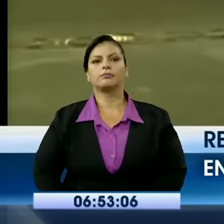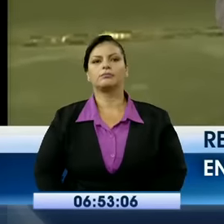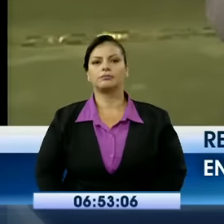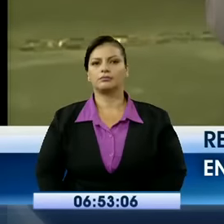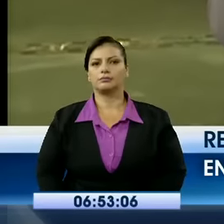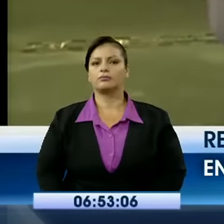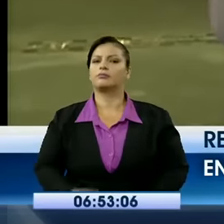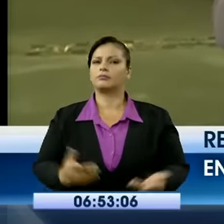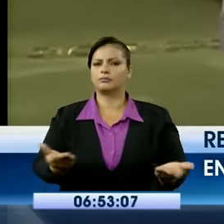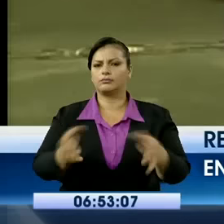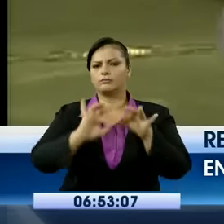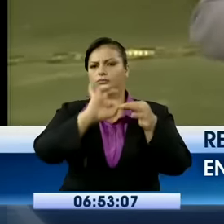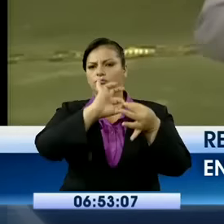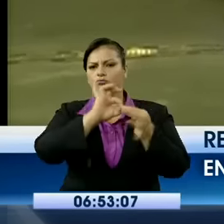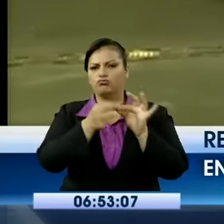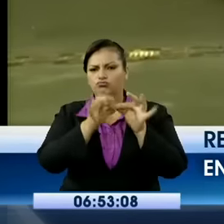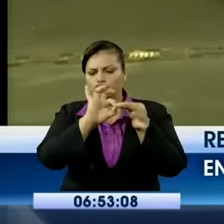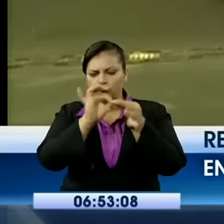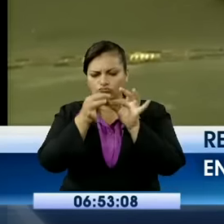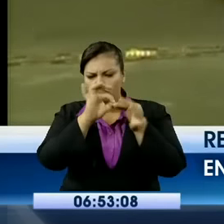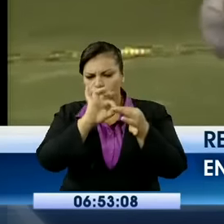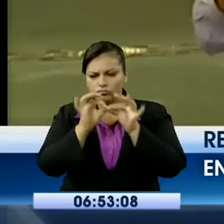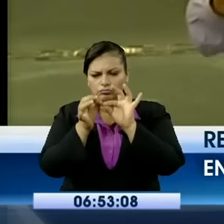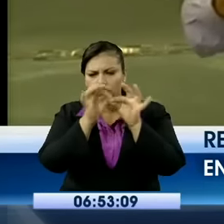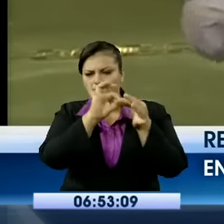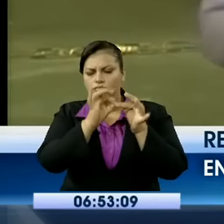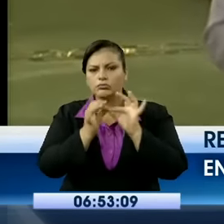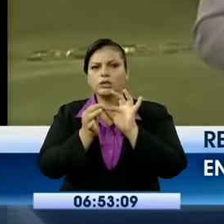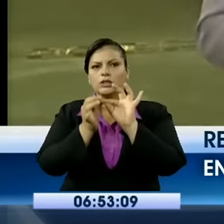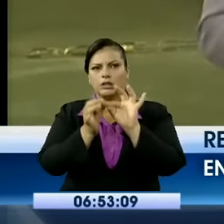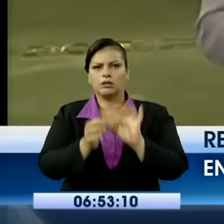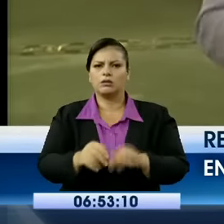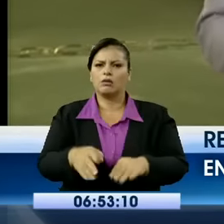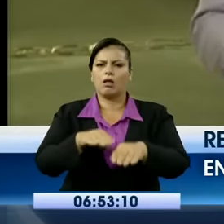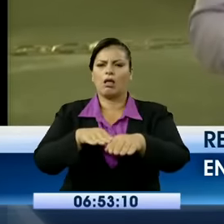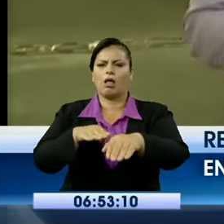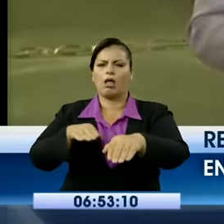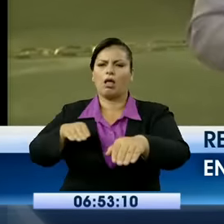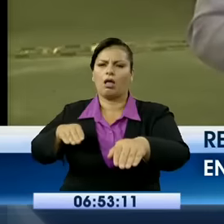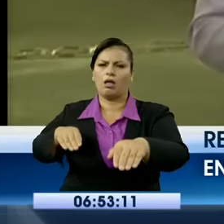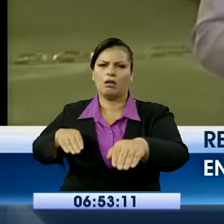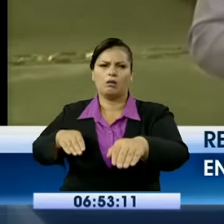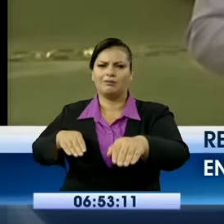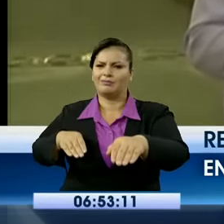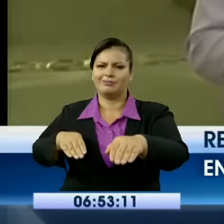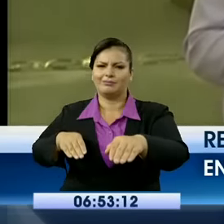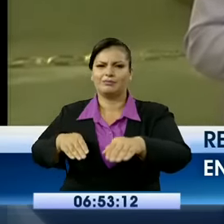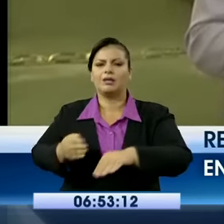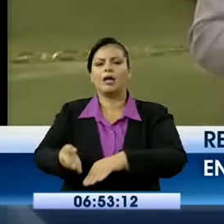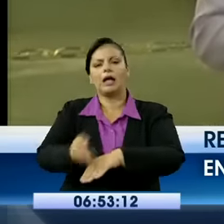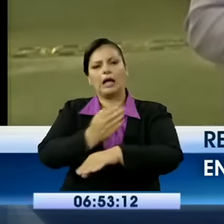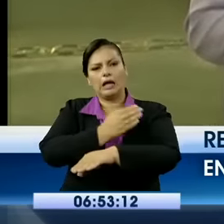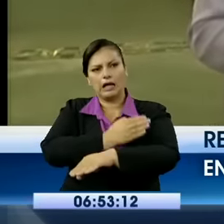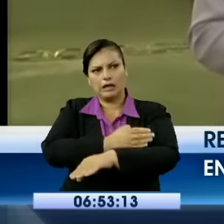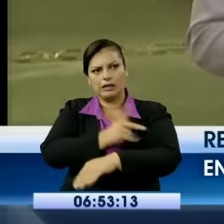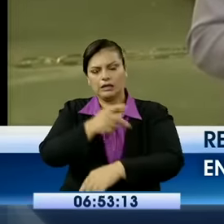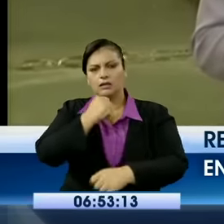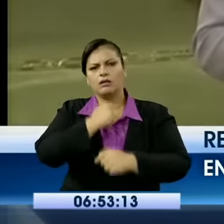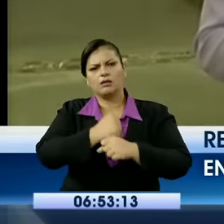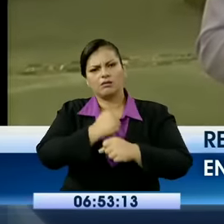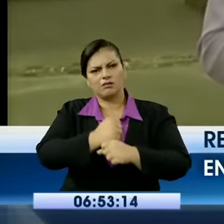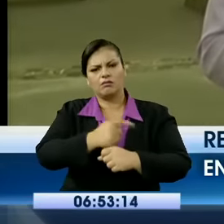congestionamiento, evitar contratiempos y malos momentos. A sabiendas de que estos trabajos también son en pro